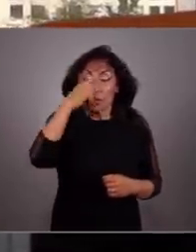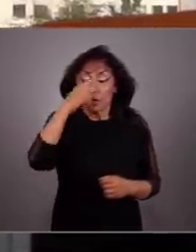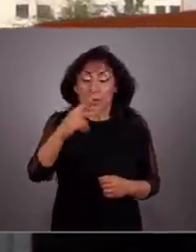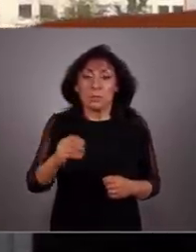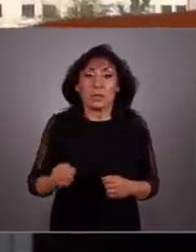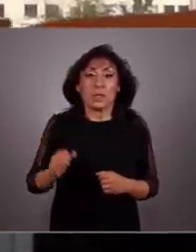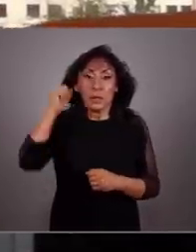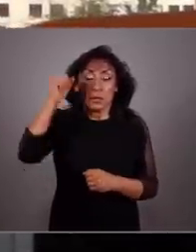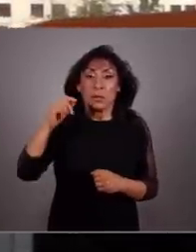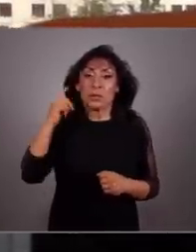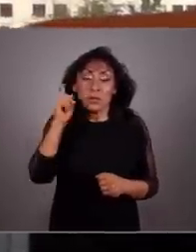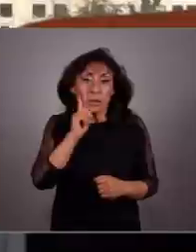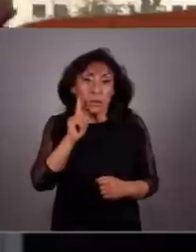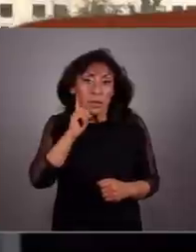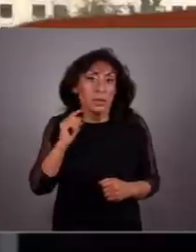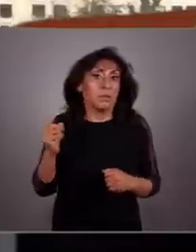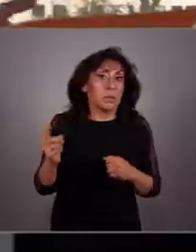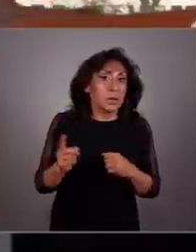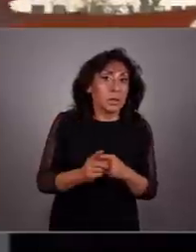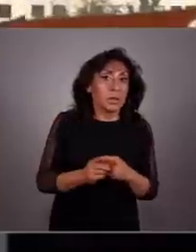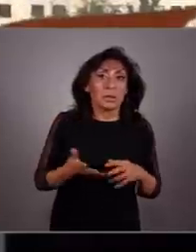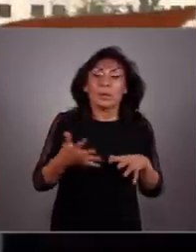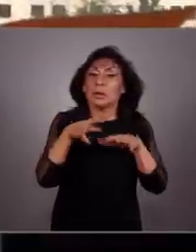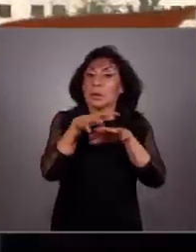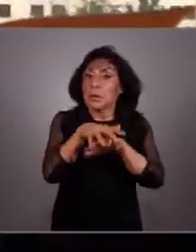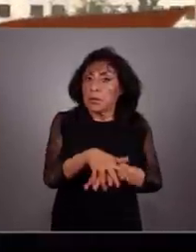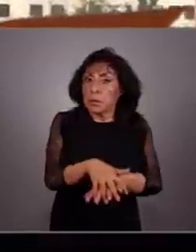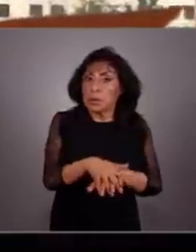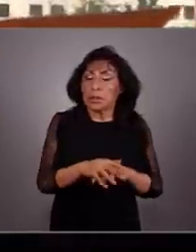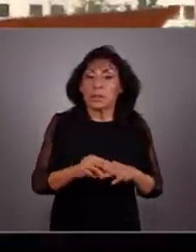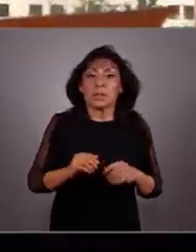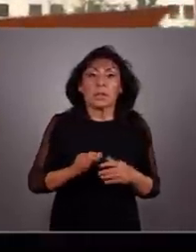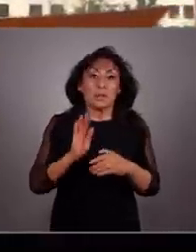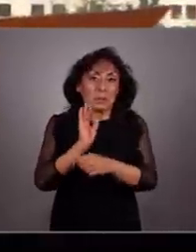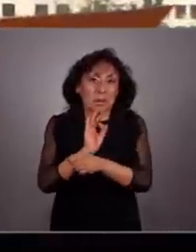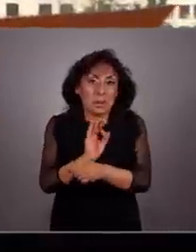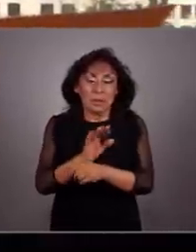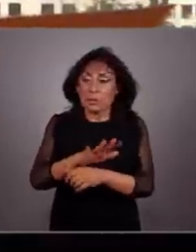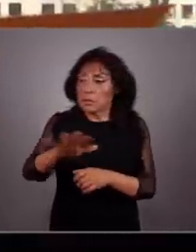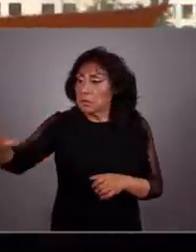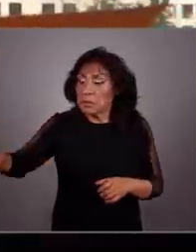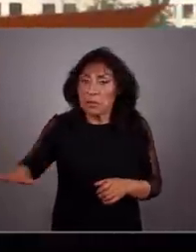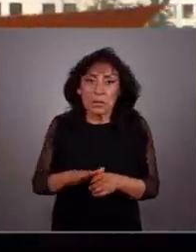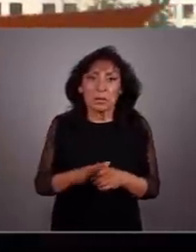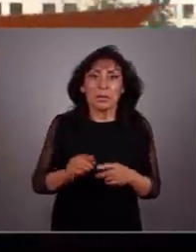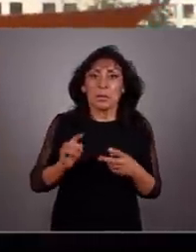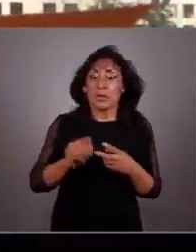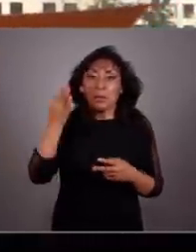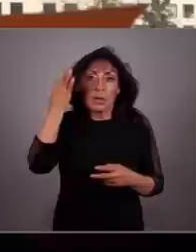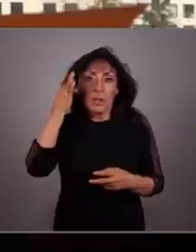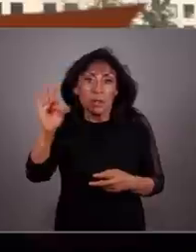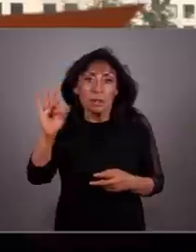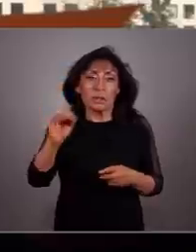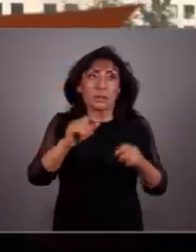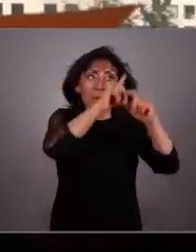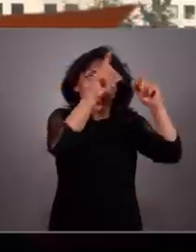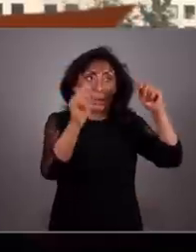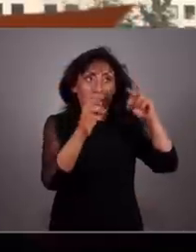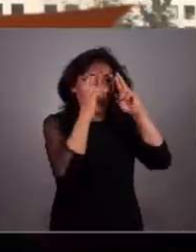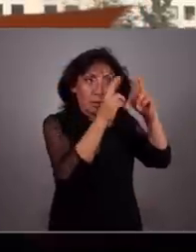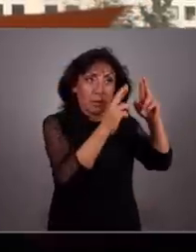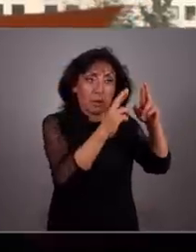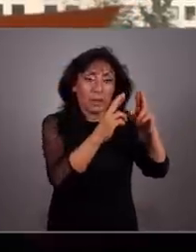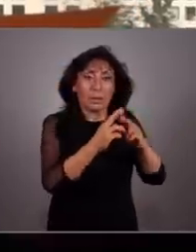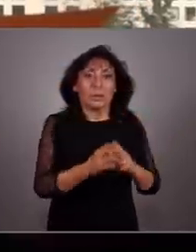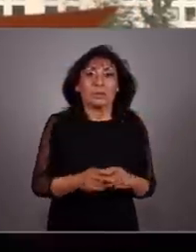feminista, incluyente y ambientalista o no será? ¿El futuro de México será federalista, republicano,